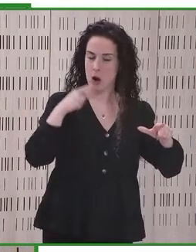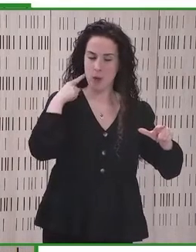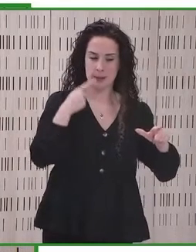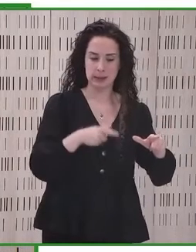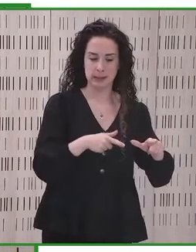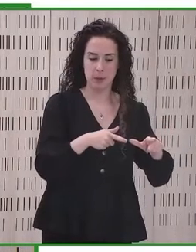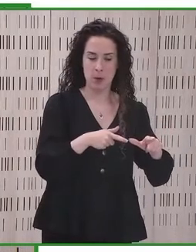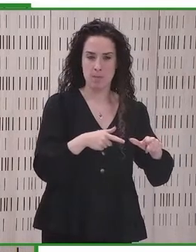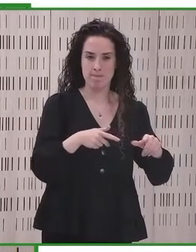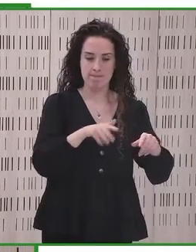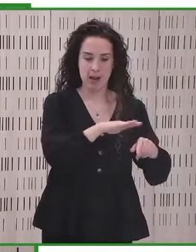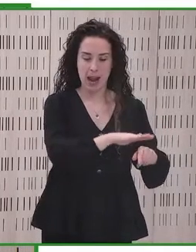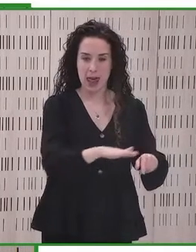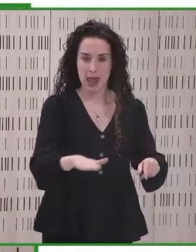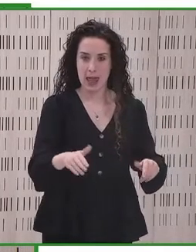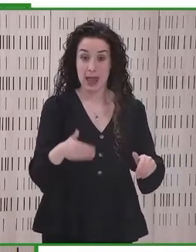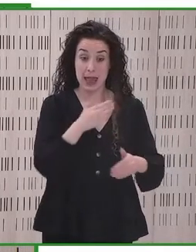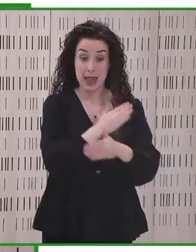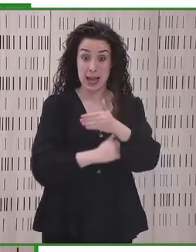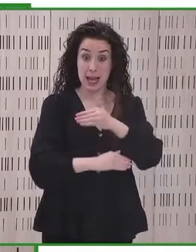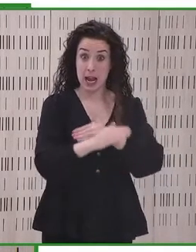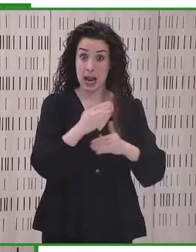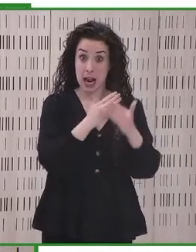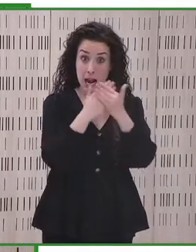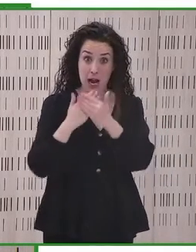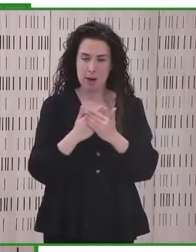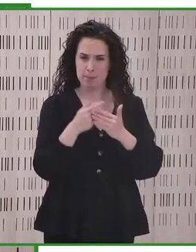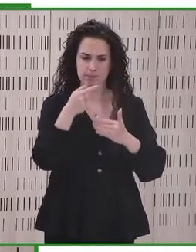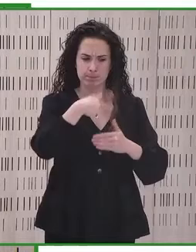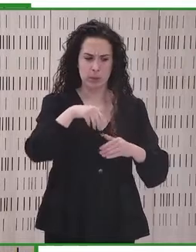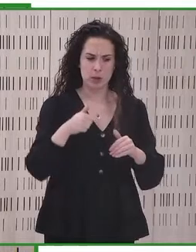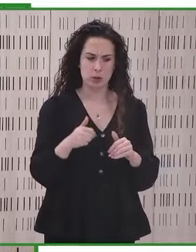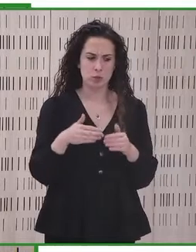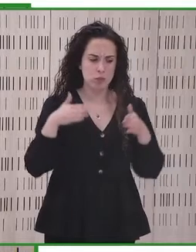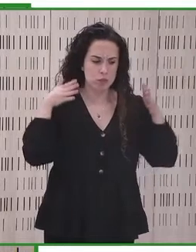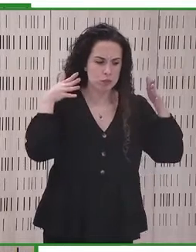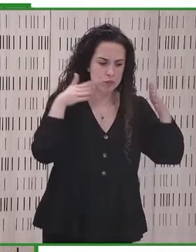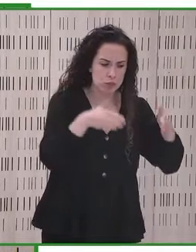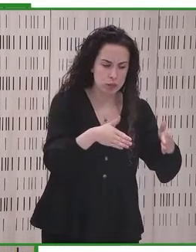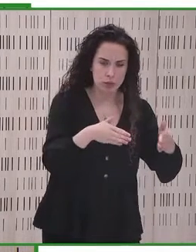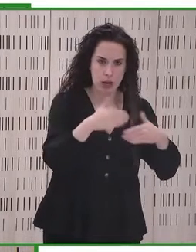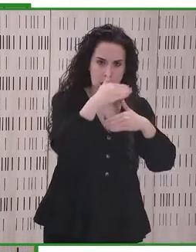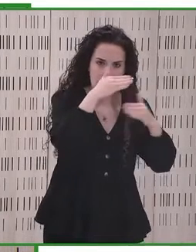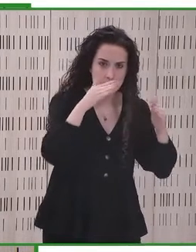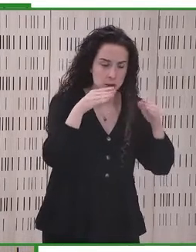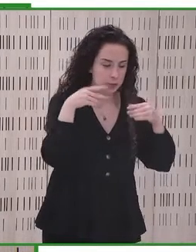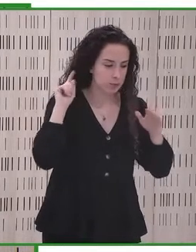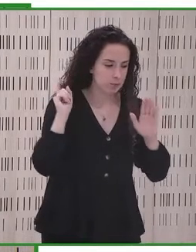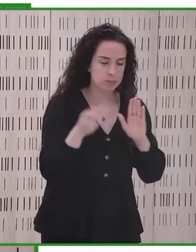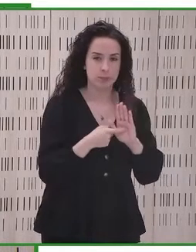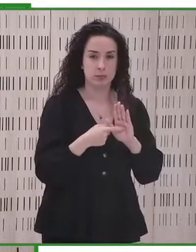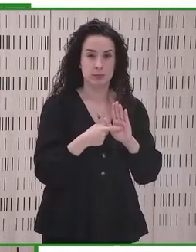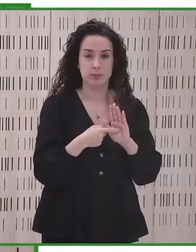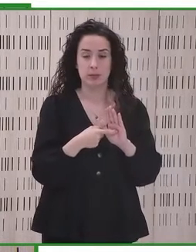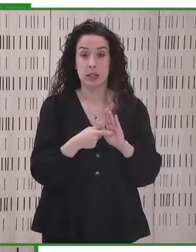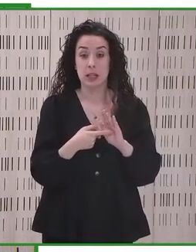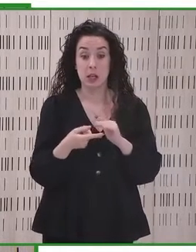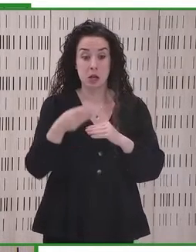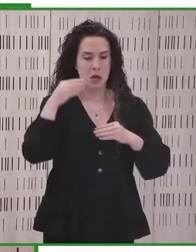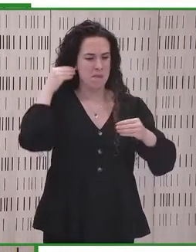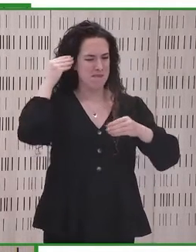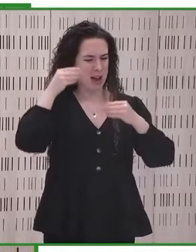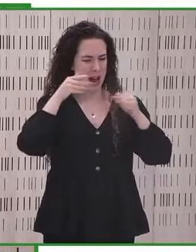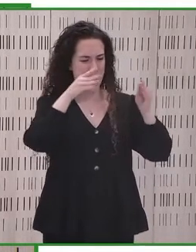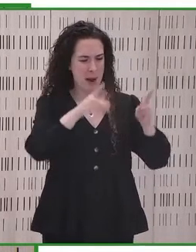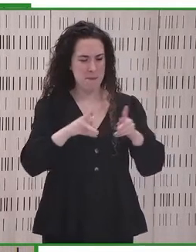personalizado a los estudiantes con discapacidad que lo necesiten. ¿Se ha pensado en las personas con discapacidad en los